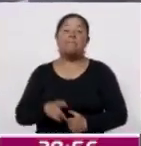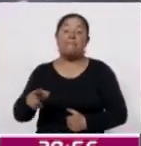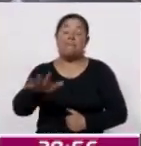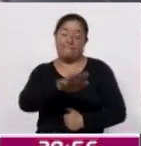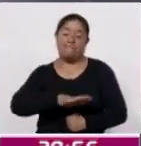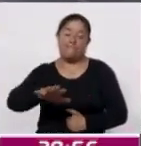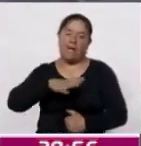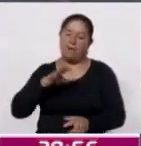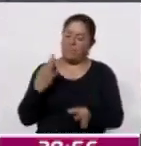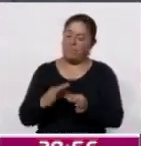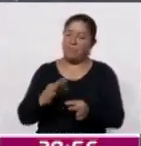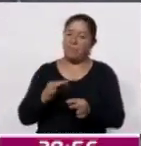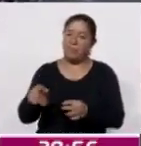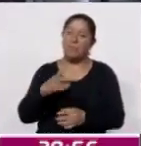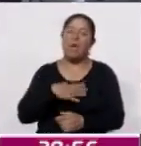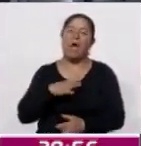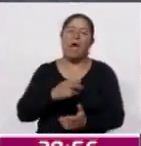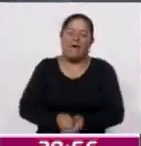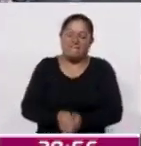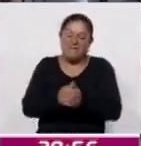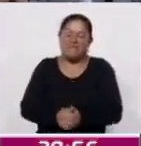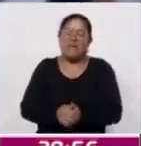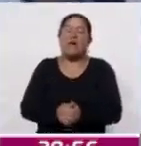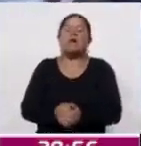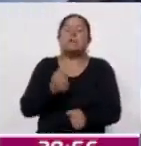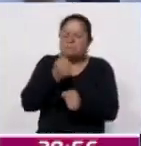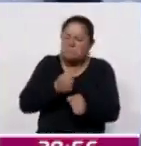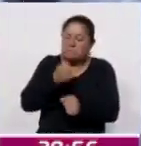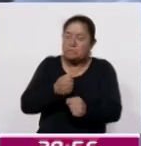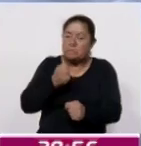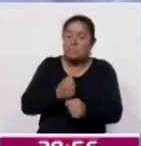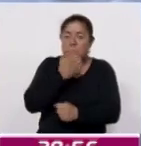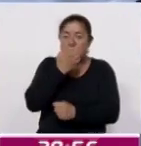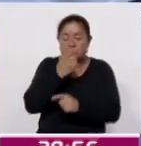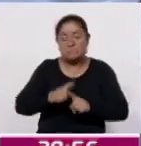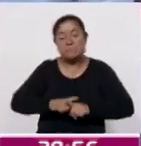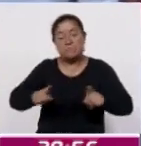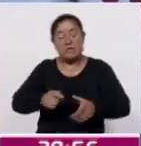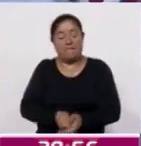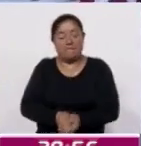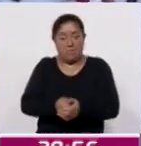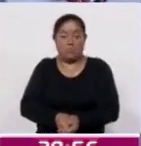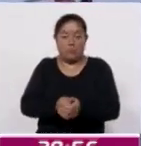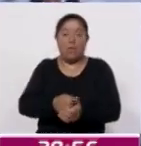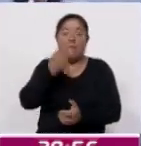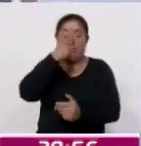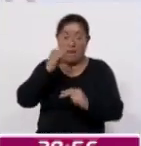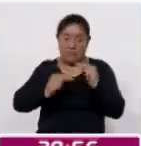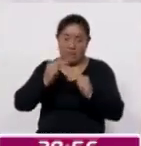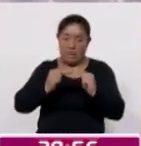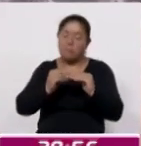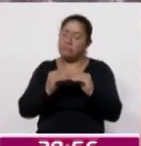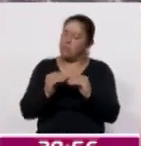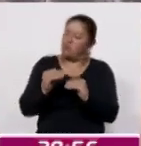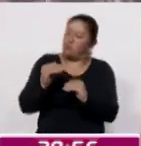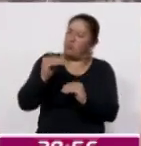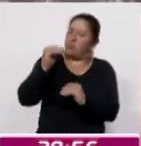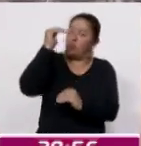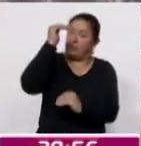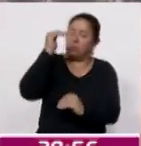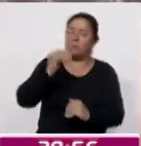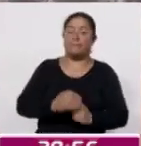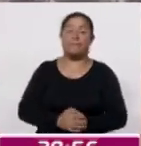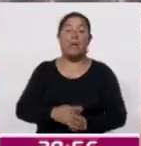circuito cumple con la función de brindar fogueo a las diferentes academias y escuelas de voleibol para que el nivel competitivo se eleve. Para el